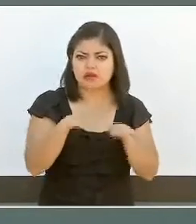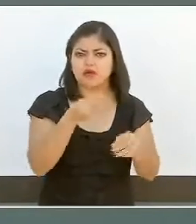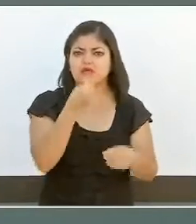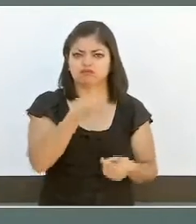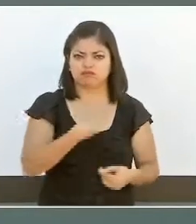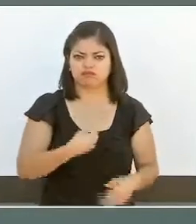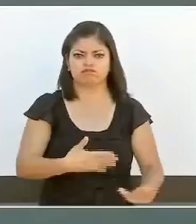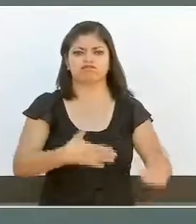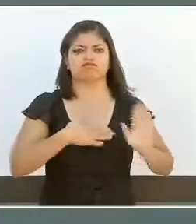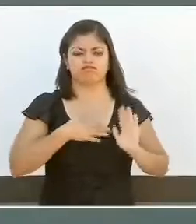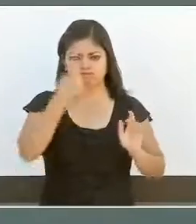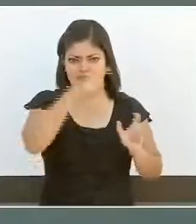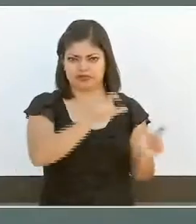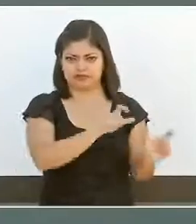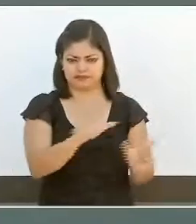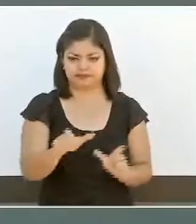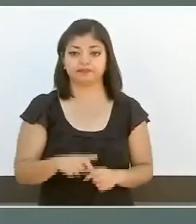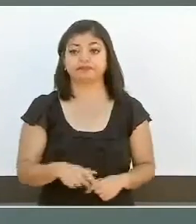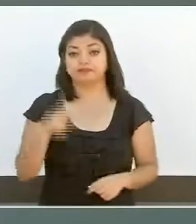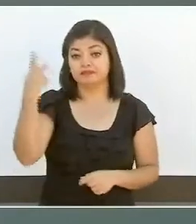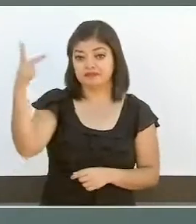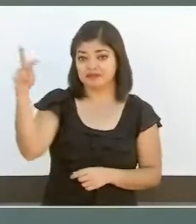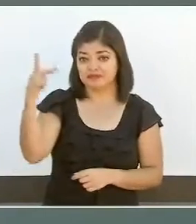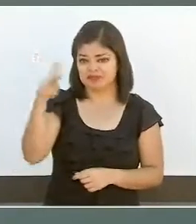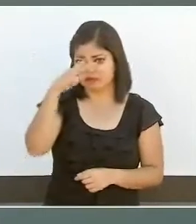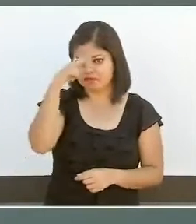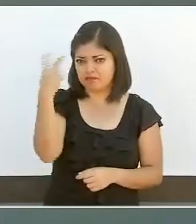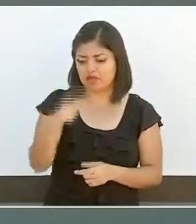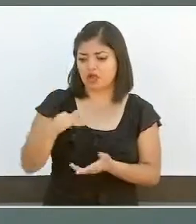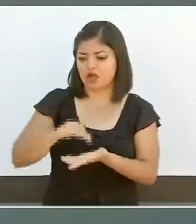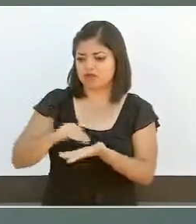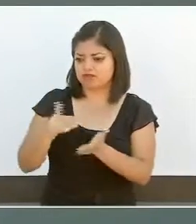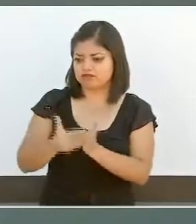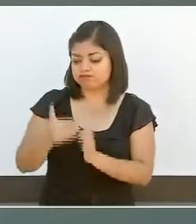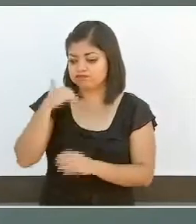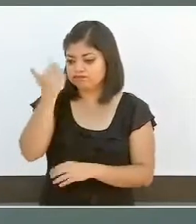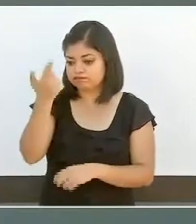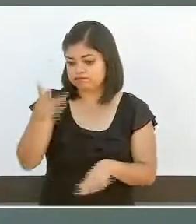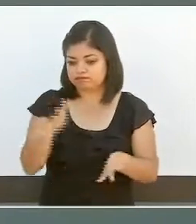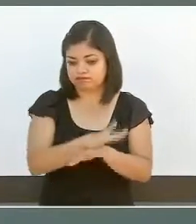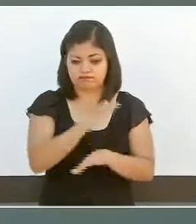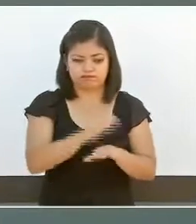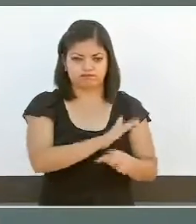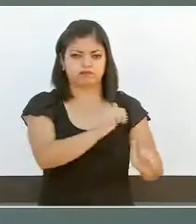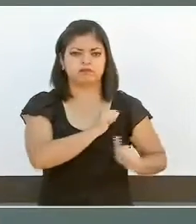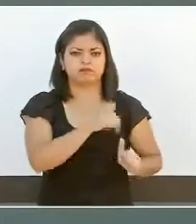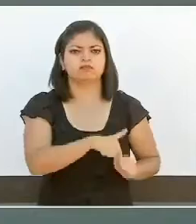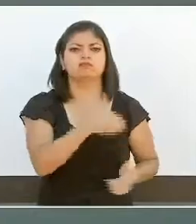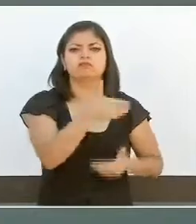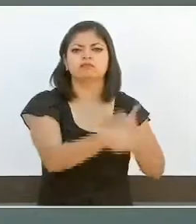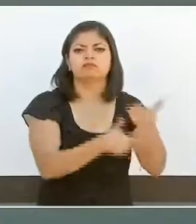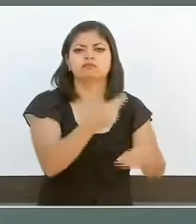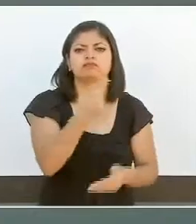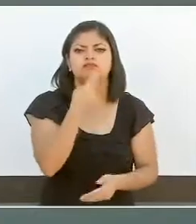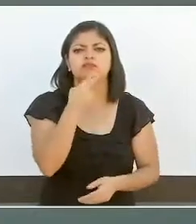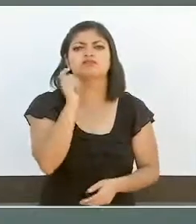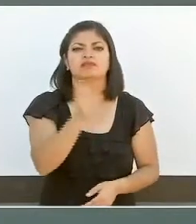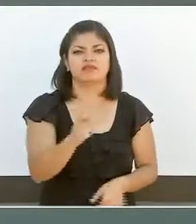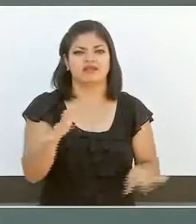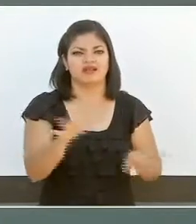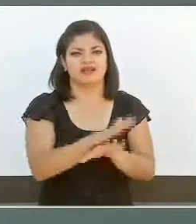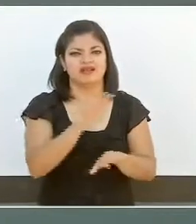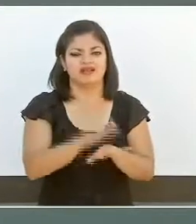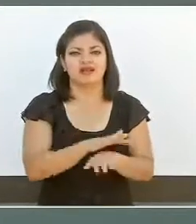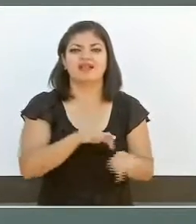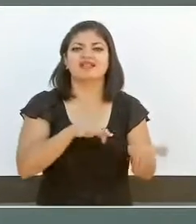La Estrategia Nacional de Seguridad es concreta y nos provee de un plan que se hace realidad mediante el